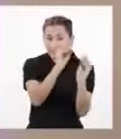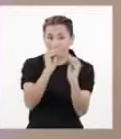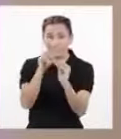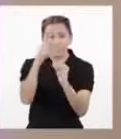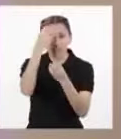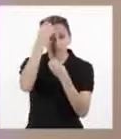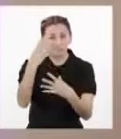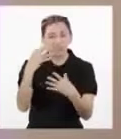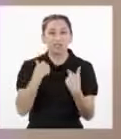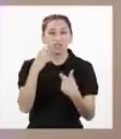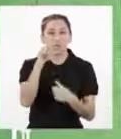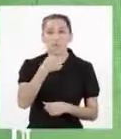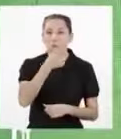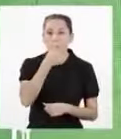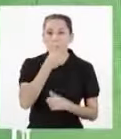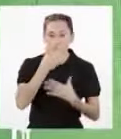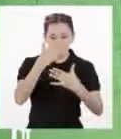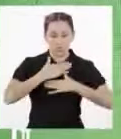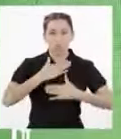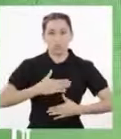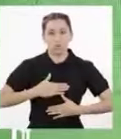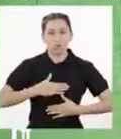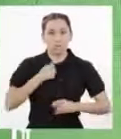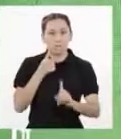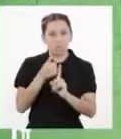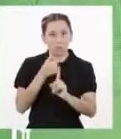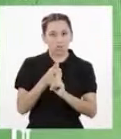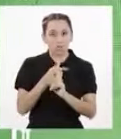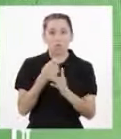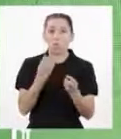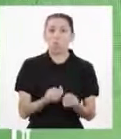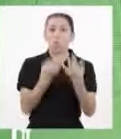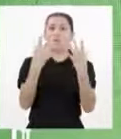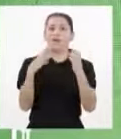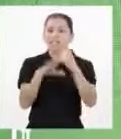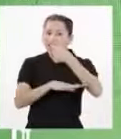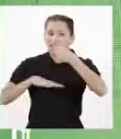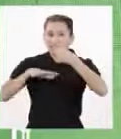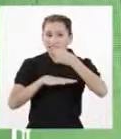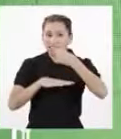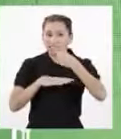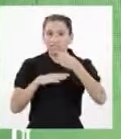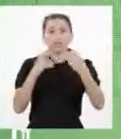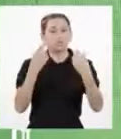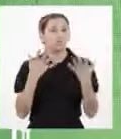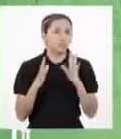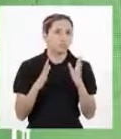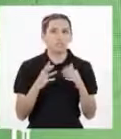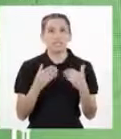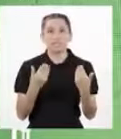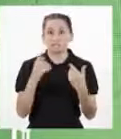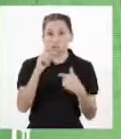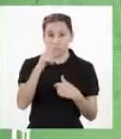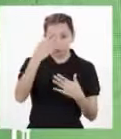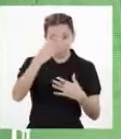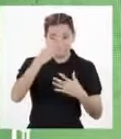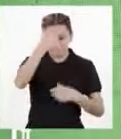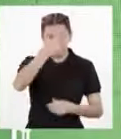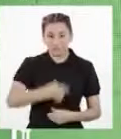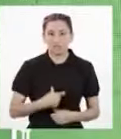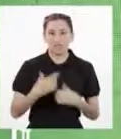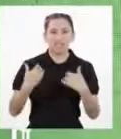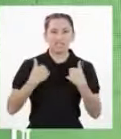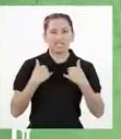convirtiendo en un código genético Y si te preguntas cuántas bases tiene un gen La respuesta es que el gen humano promedio